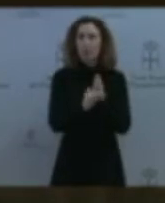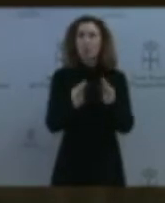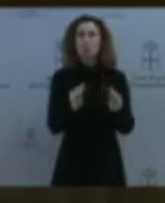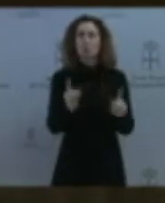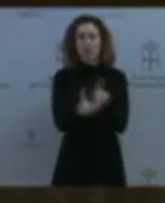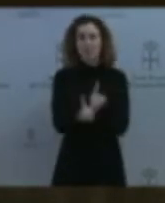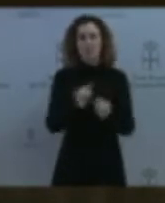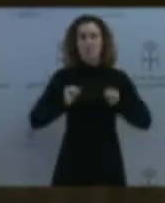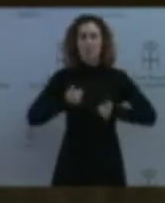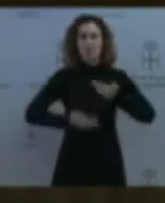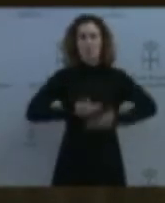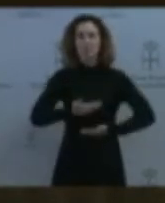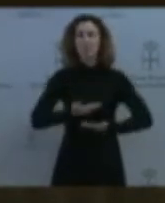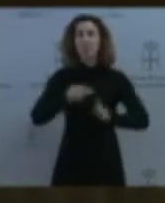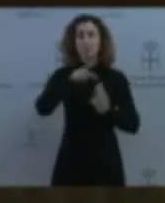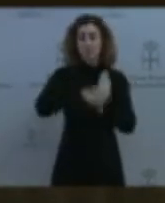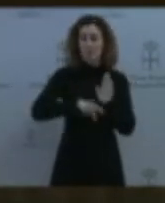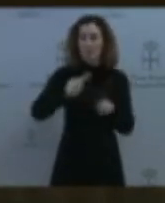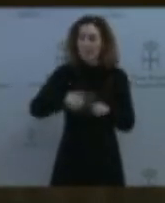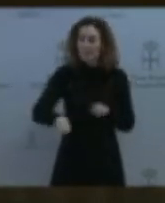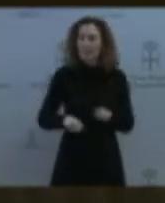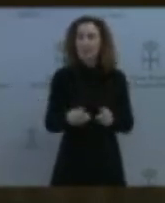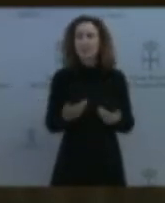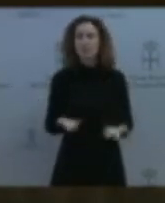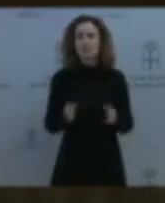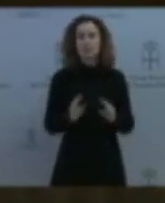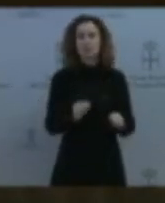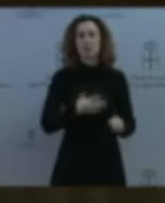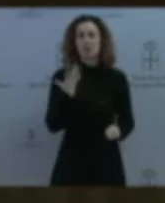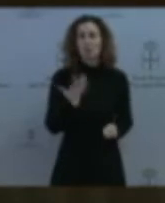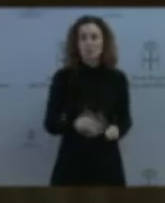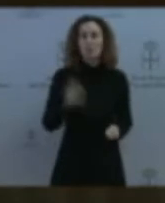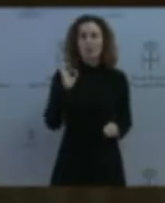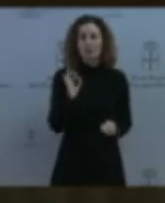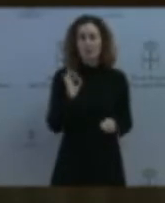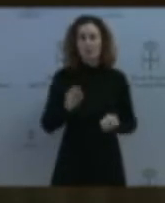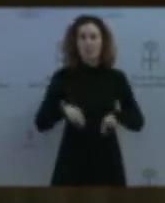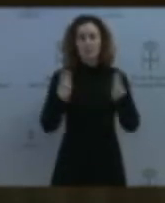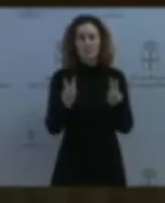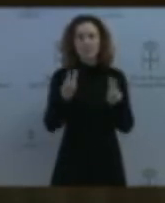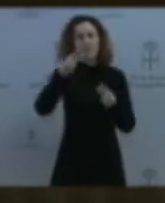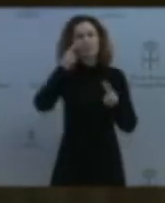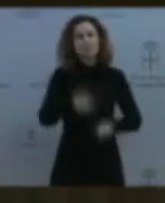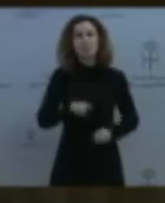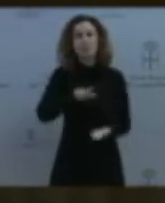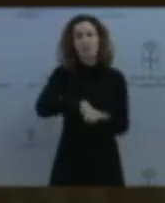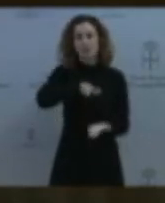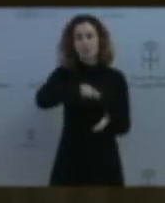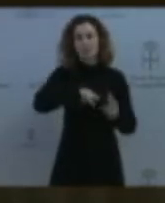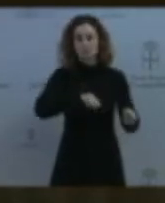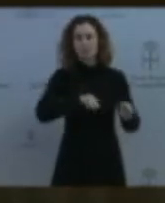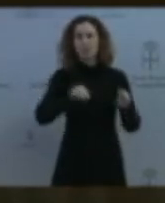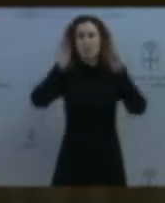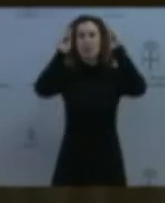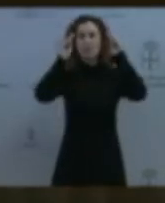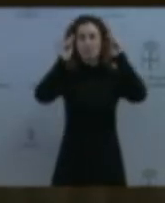por la vía más asil que sea posible, va a permitir el reconocimiento de esas certificaciones como formación permanente del profesorado. En